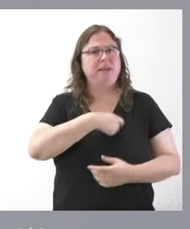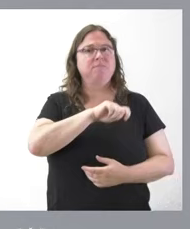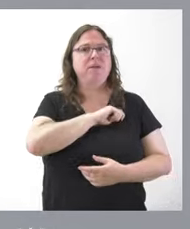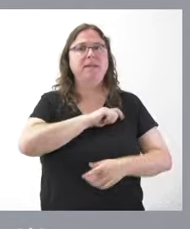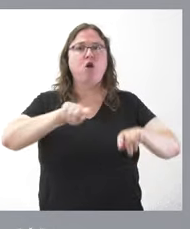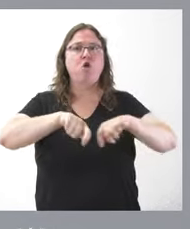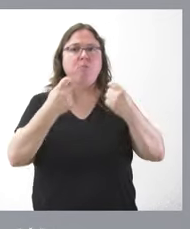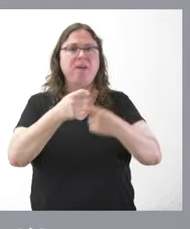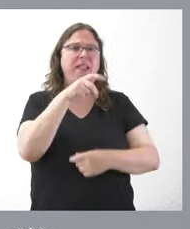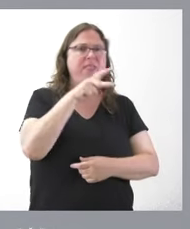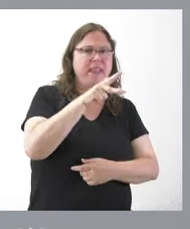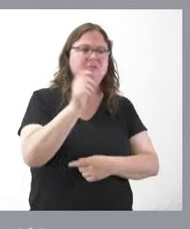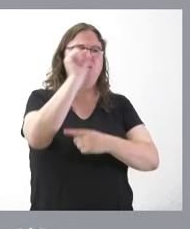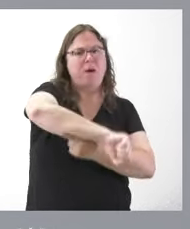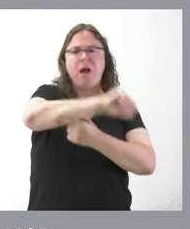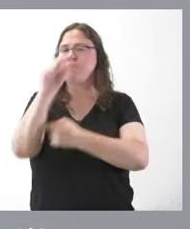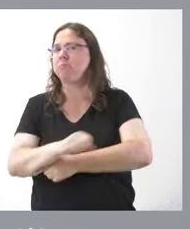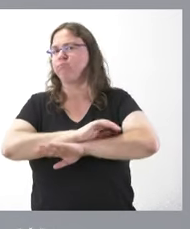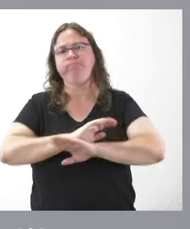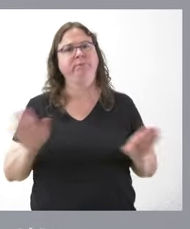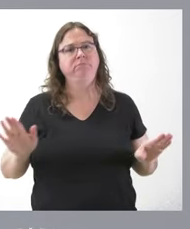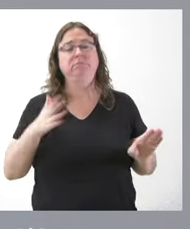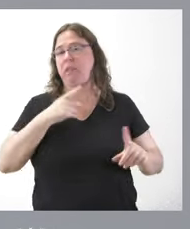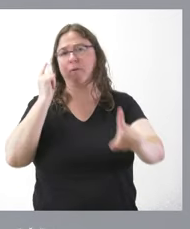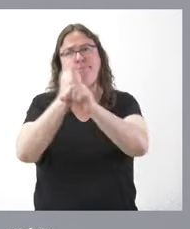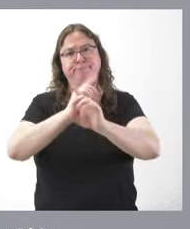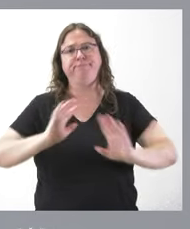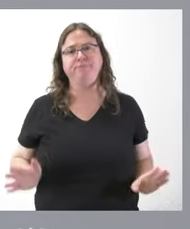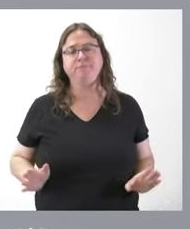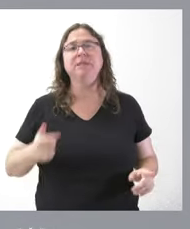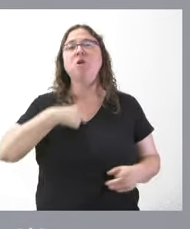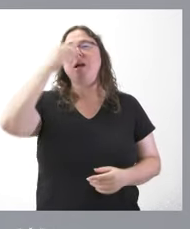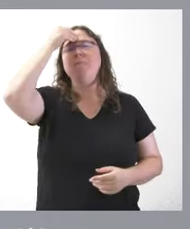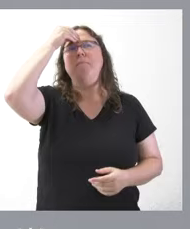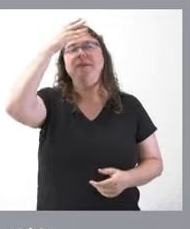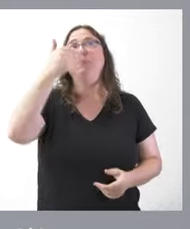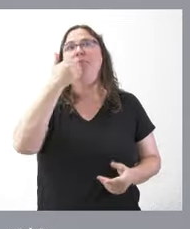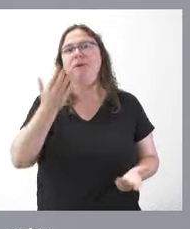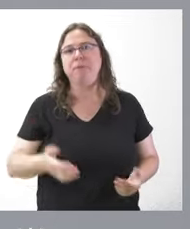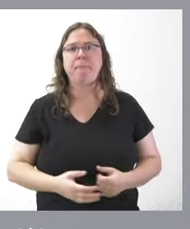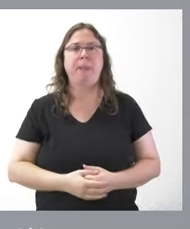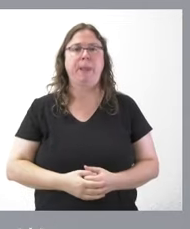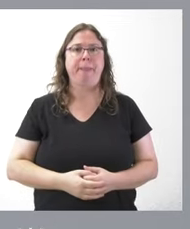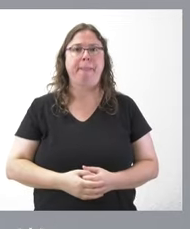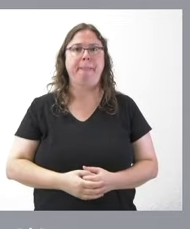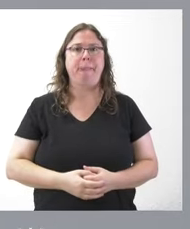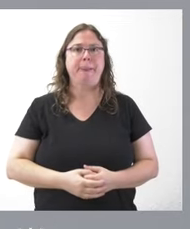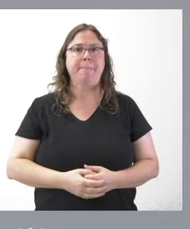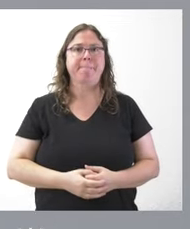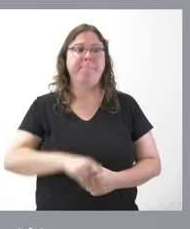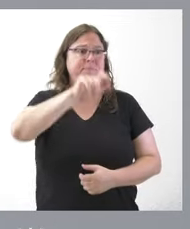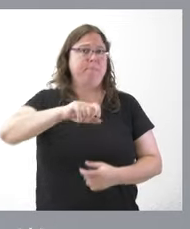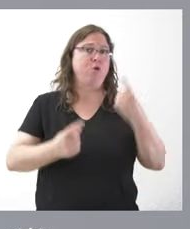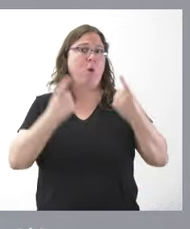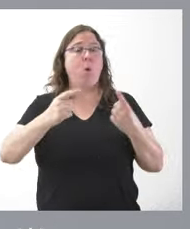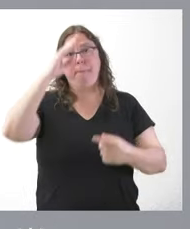españoles frente a otros pues nos parece que tiene que ser recurrida. Yo estoy pensando en este momento pues quizá en alguna persona o algunos